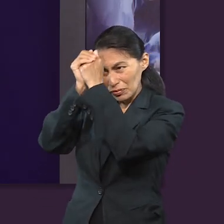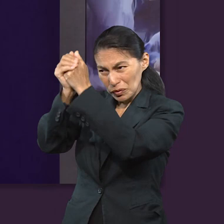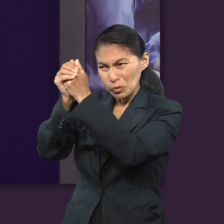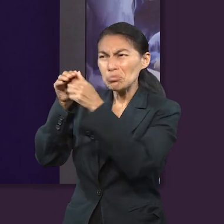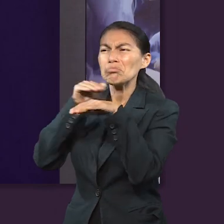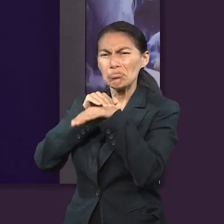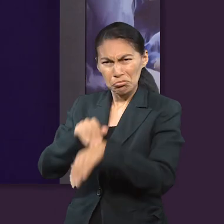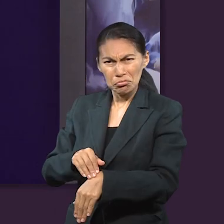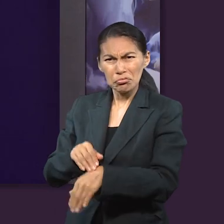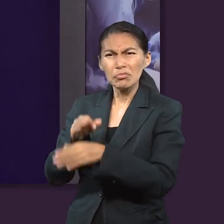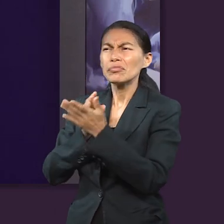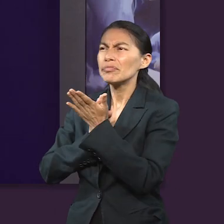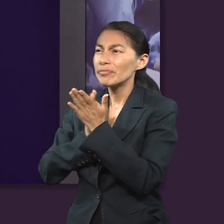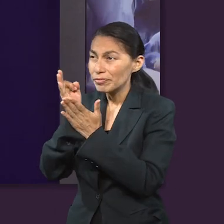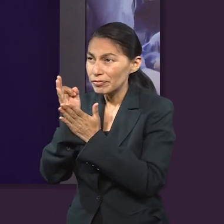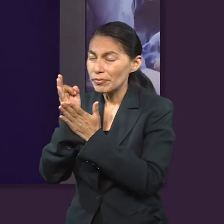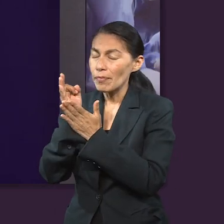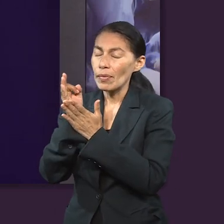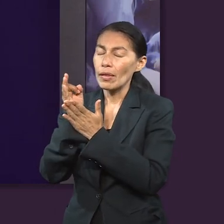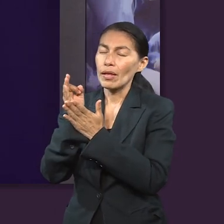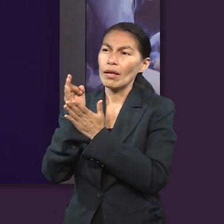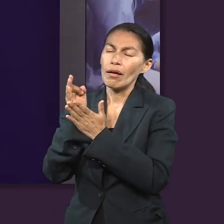que seguía sus preceptos,